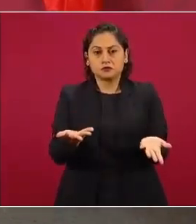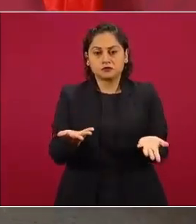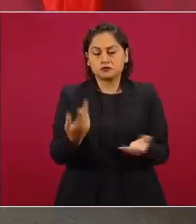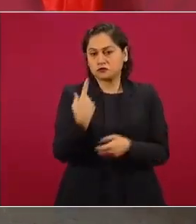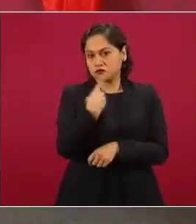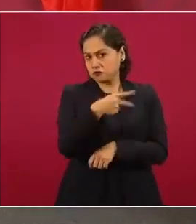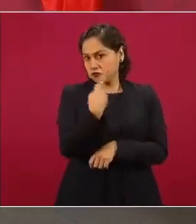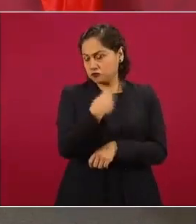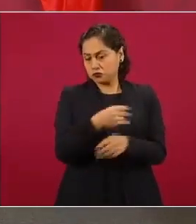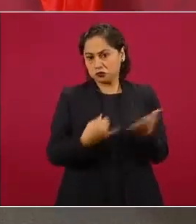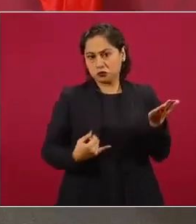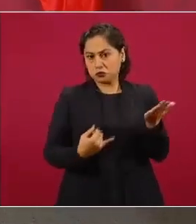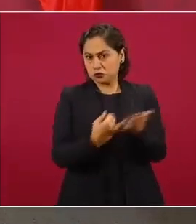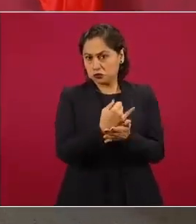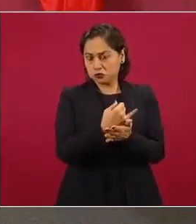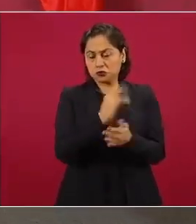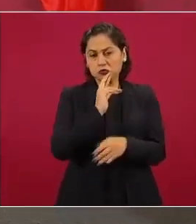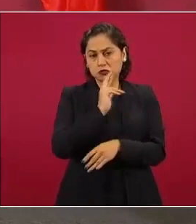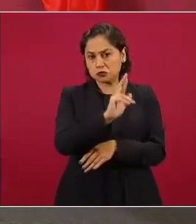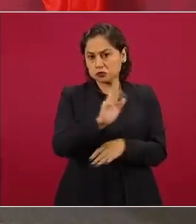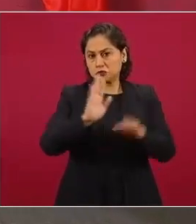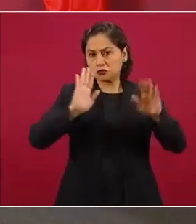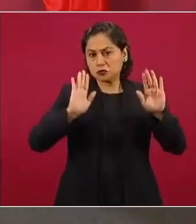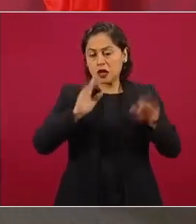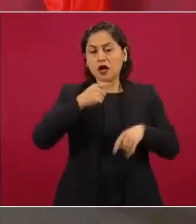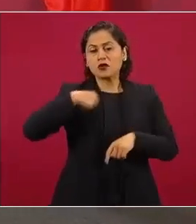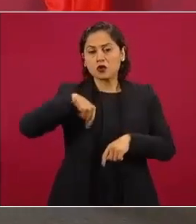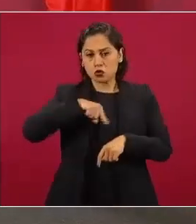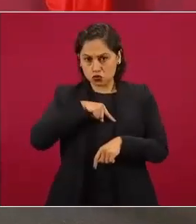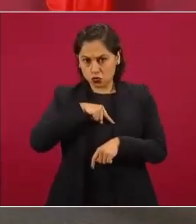estadounidenses que íbamos a esperar